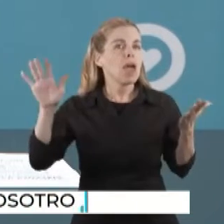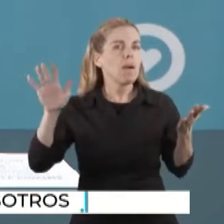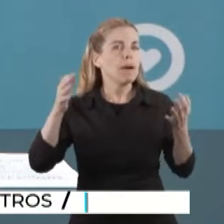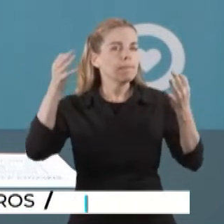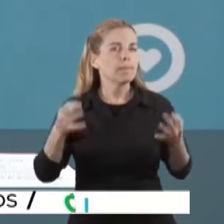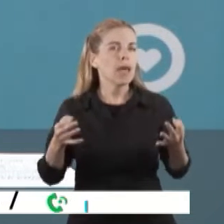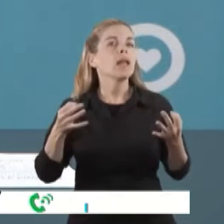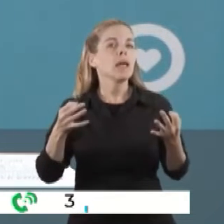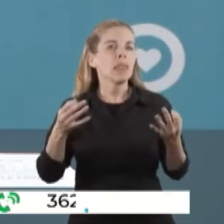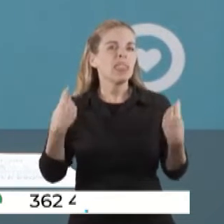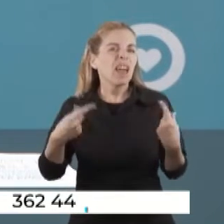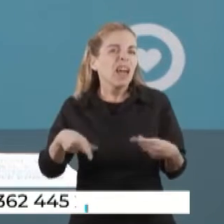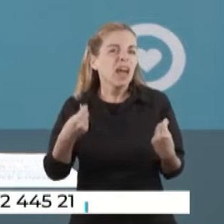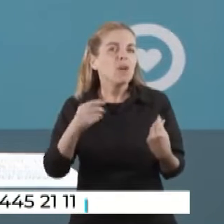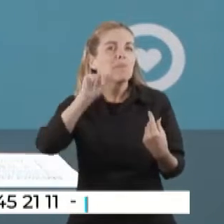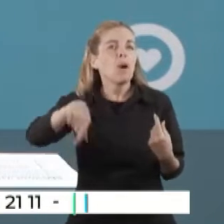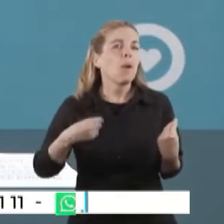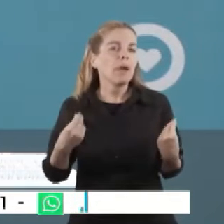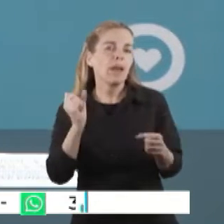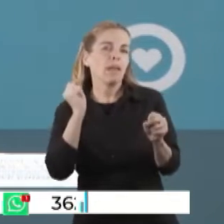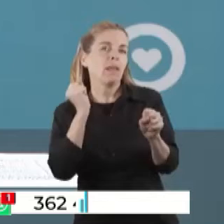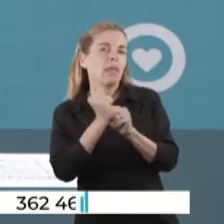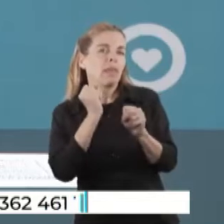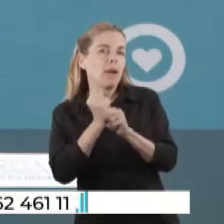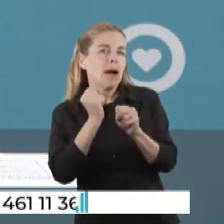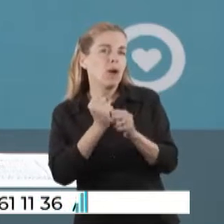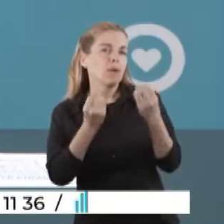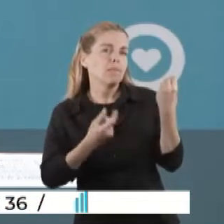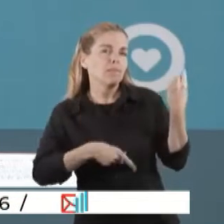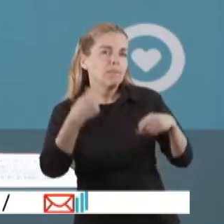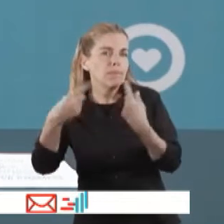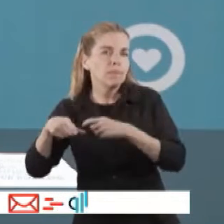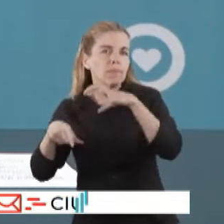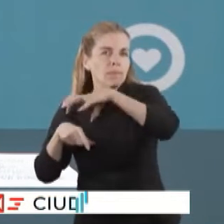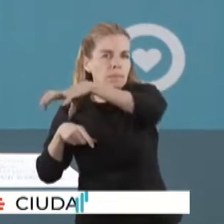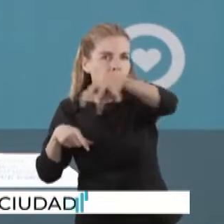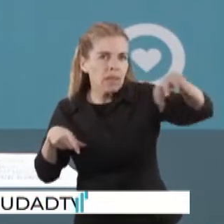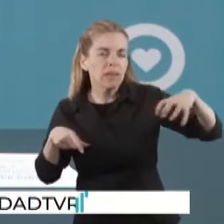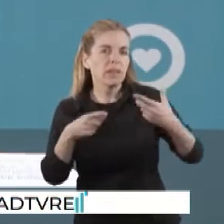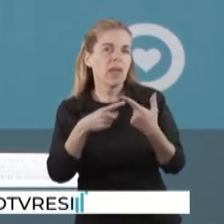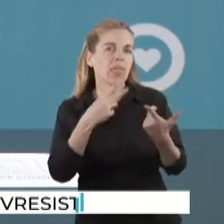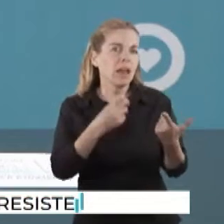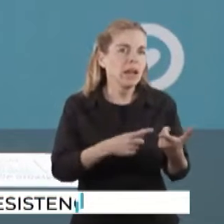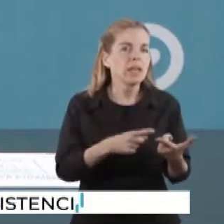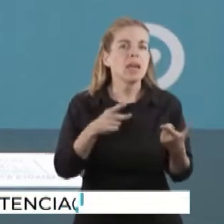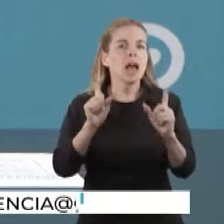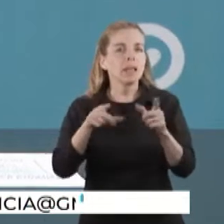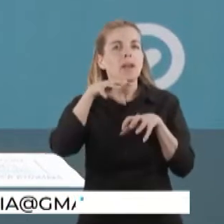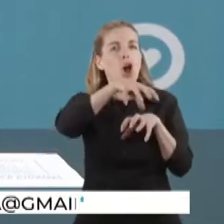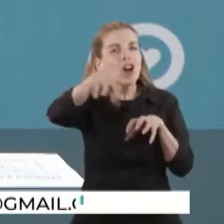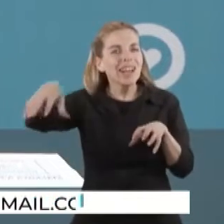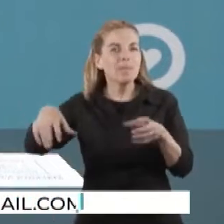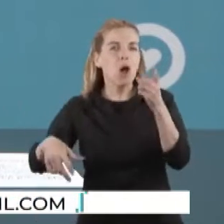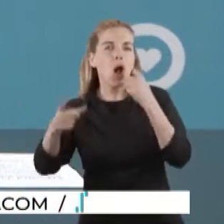el trabajo en conjunto de cientos de distribuidoras, de decenas de entes reguladores,